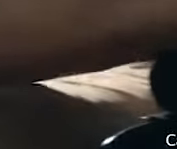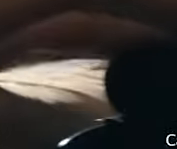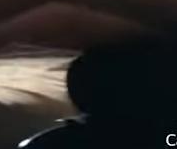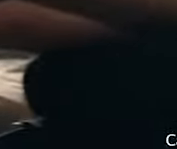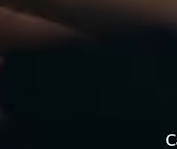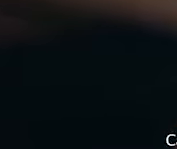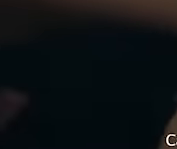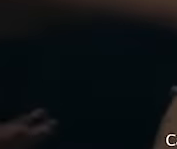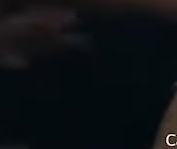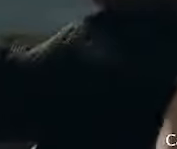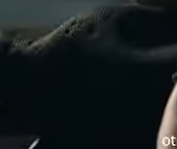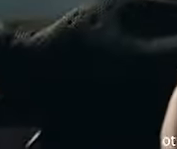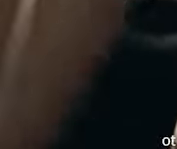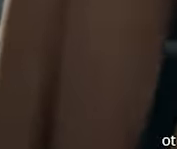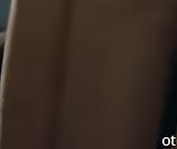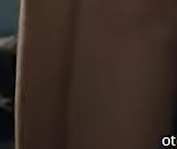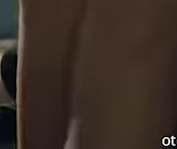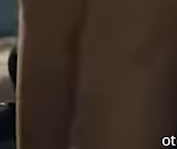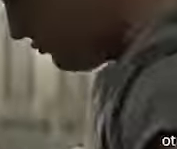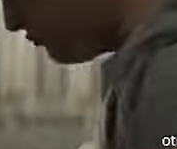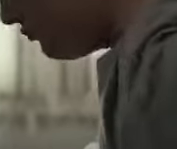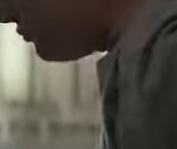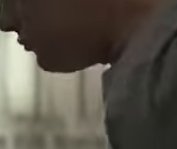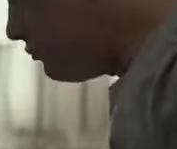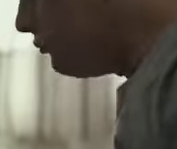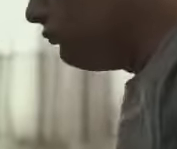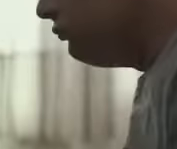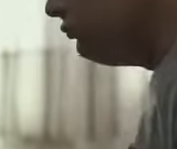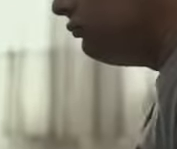cada mañana empiezas a escribir otra página de la historia de tu vida